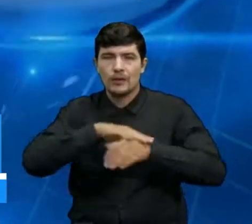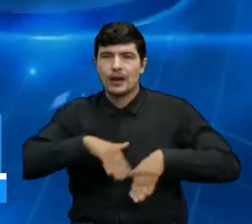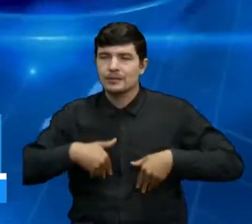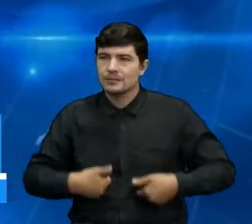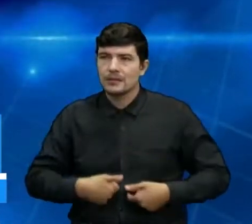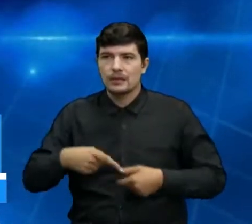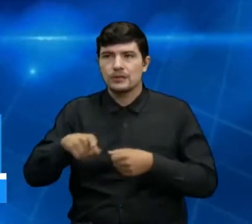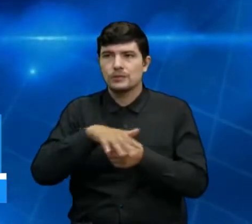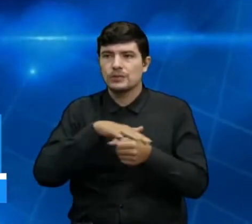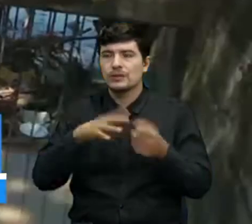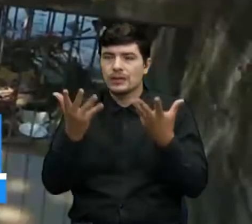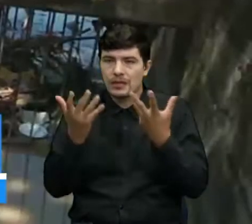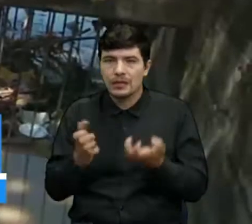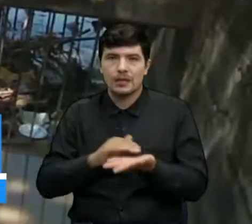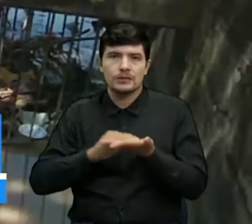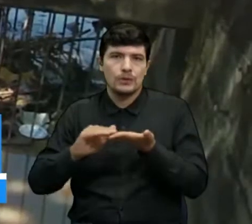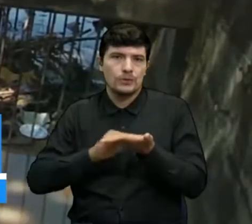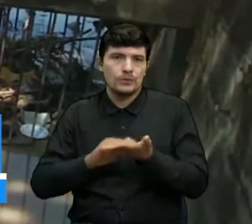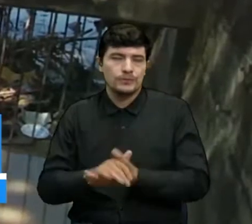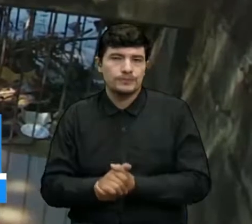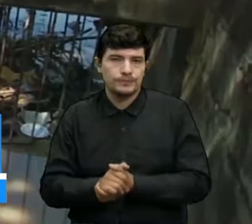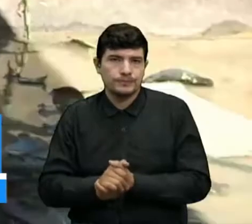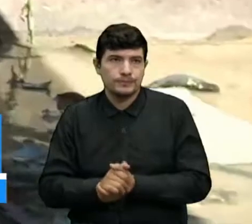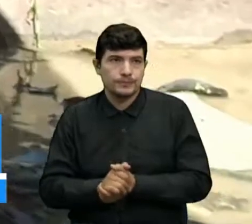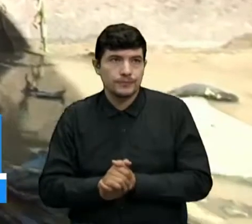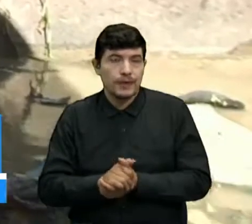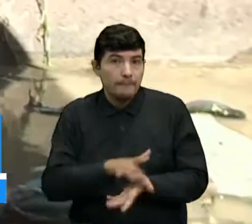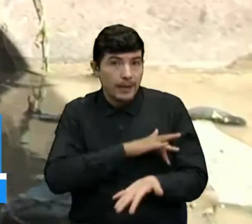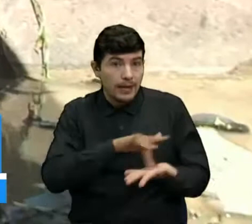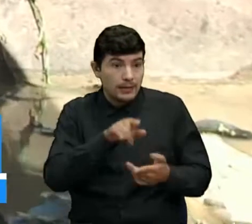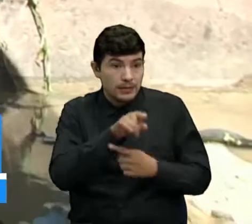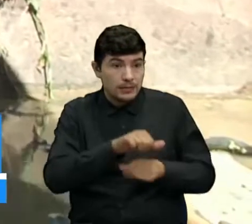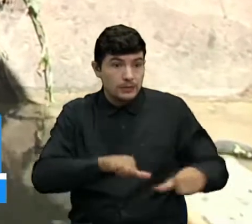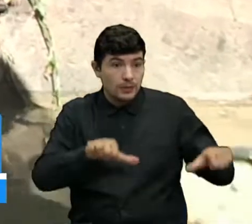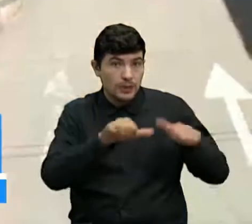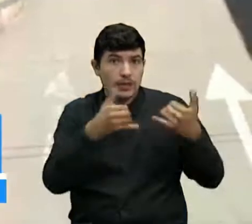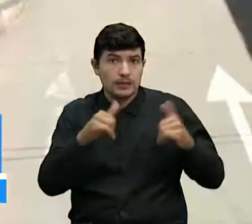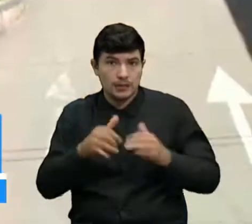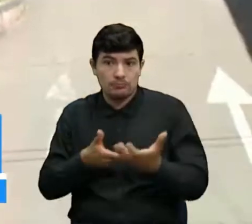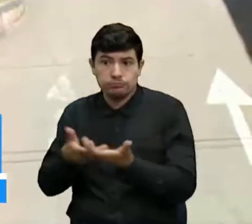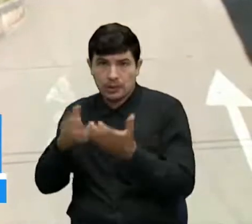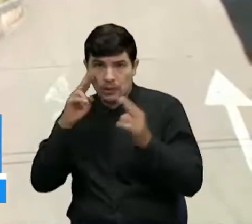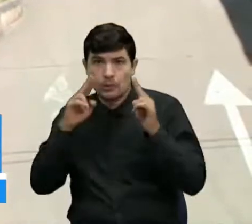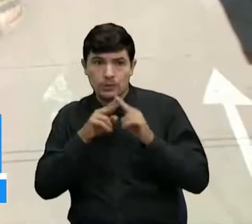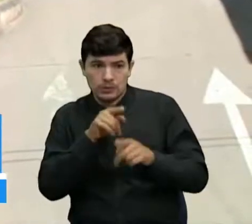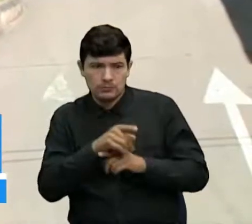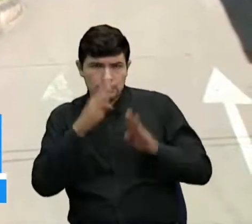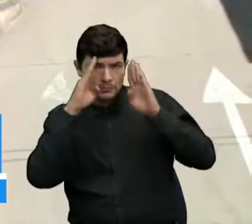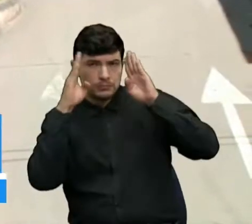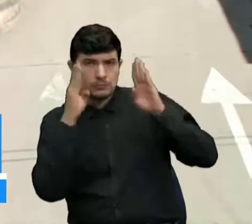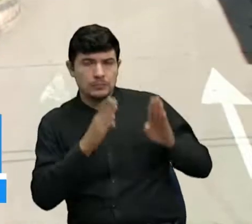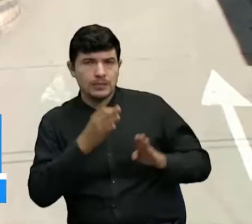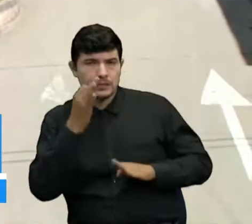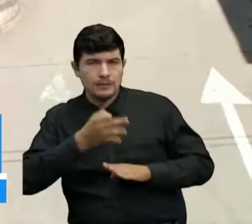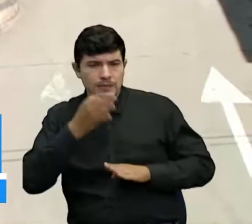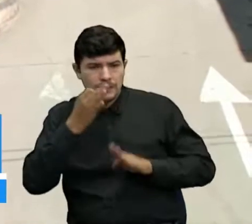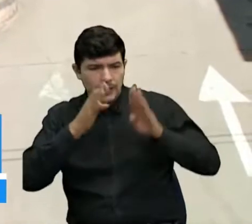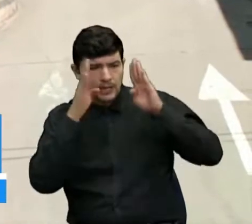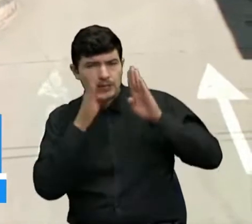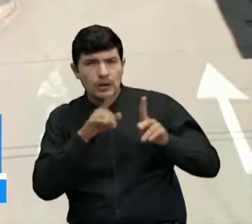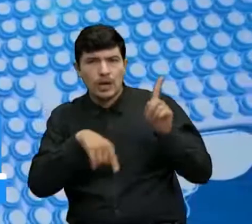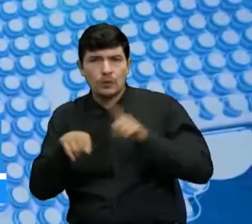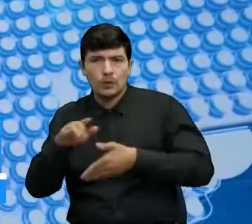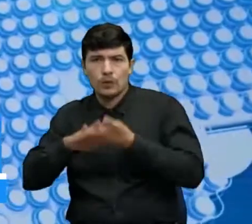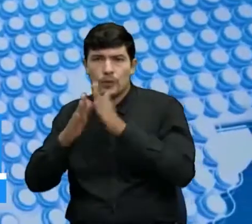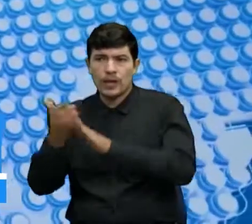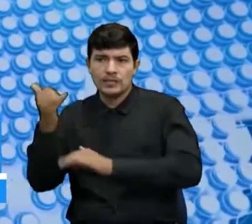pronto. Gracias. La alerta sobre una posible emergencia en este sector ya la tiene el Cuerpo de Bomberos, que por estos días ha tenido que atender muchos llamados